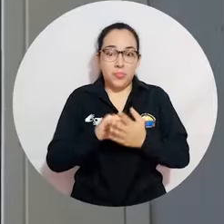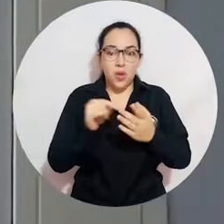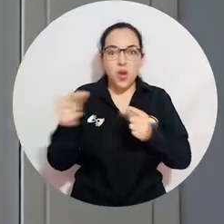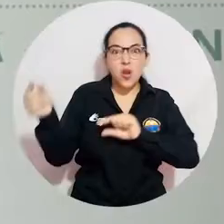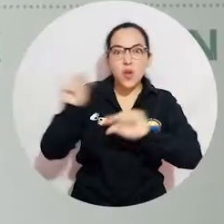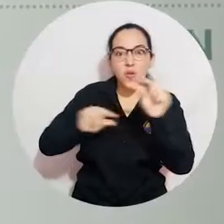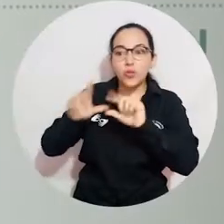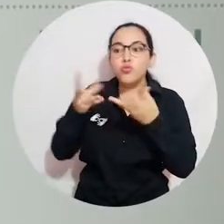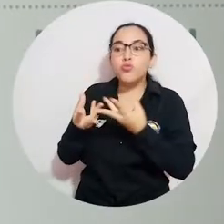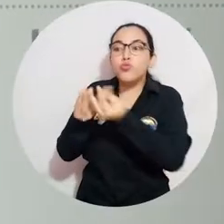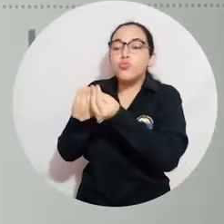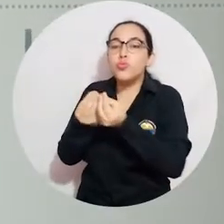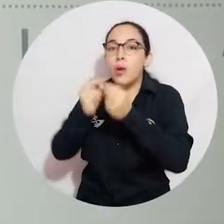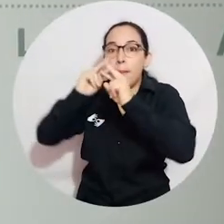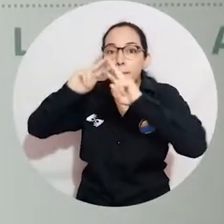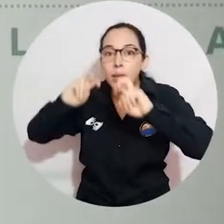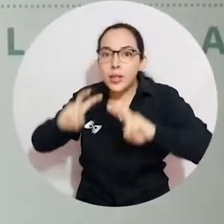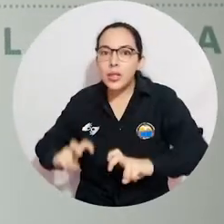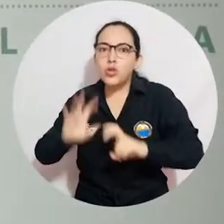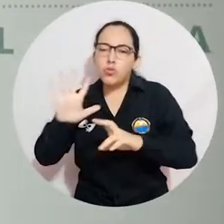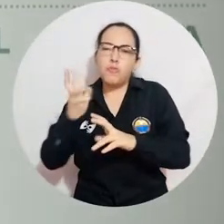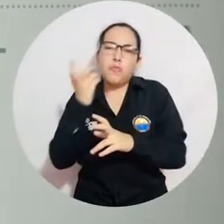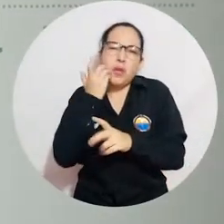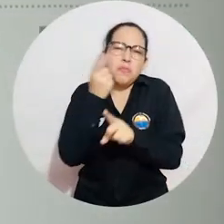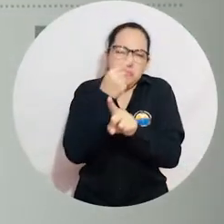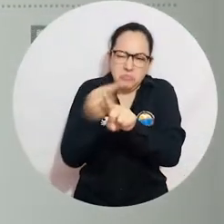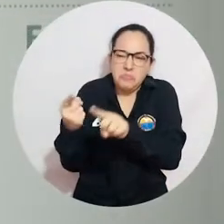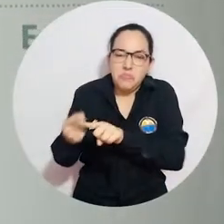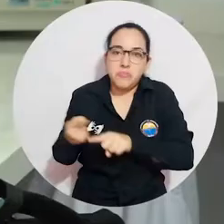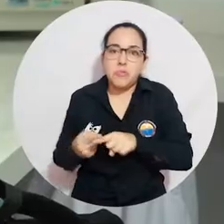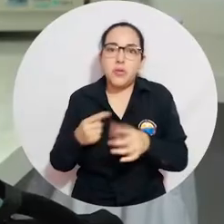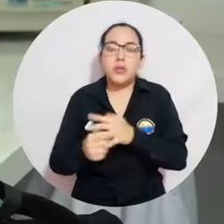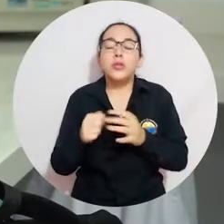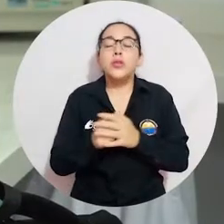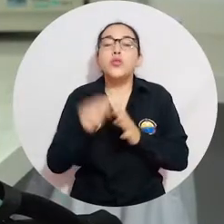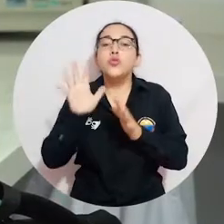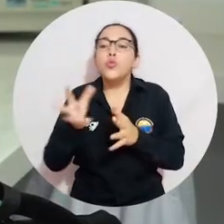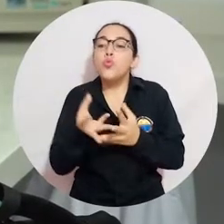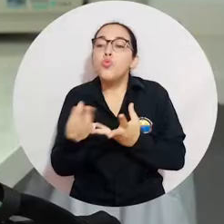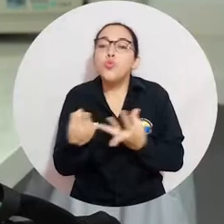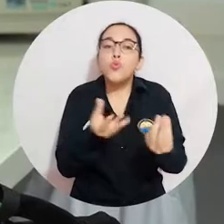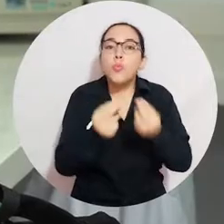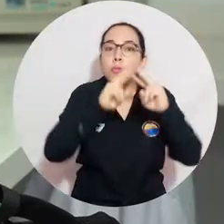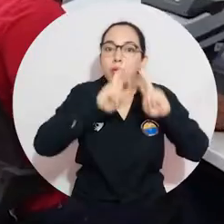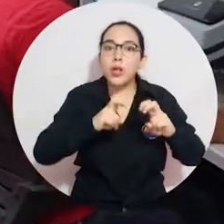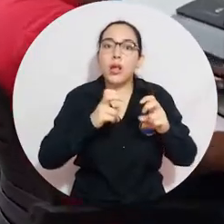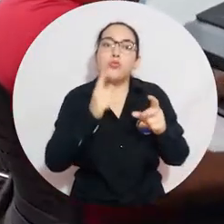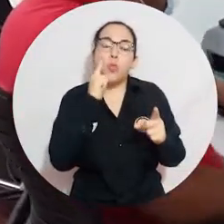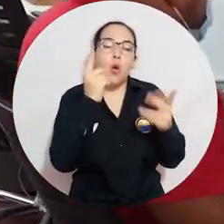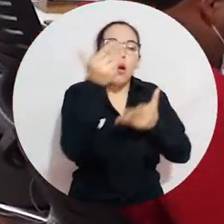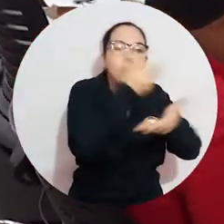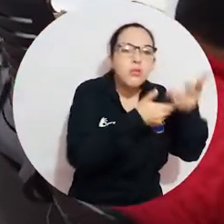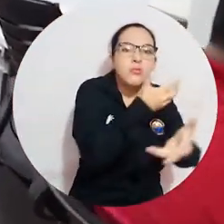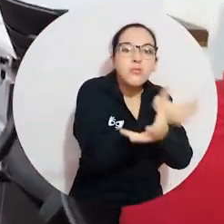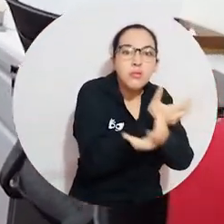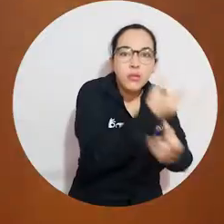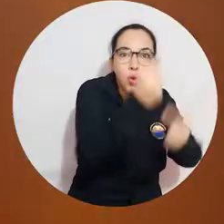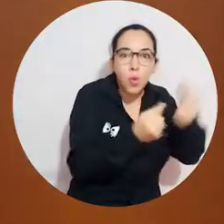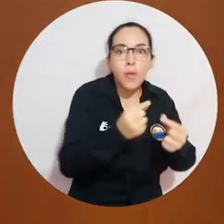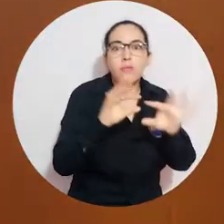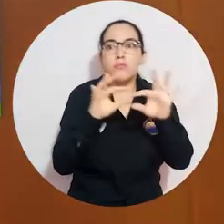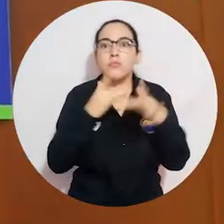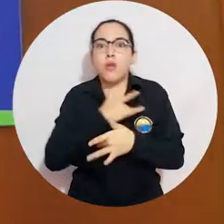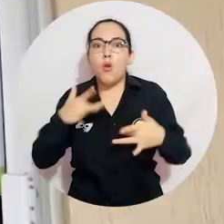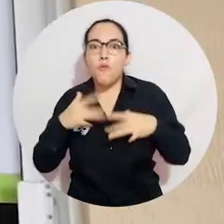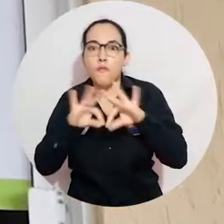entregó el laboratorio para el grupo de investigación en inmunología y patología. Se adecuaron espacios para los grupos de investigación, análisis en ciencias económicas,